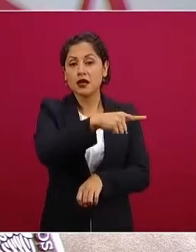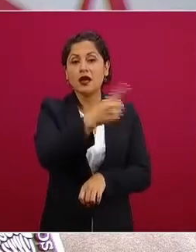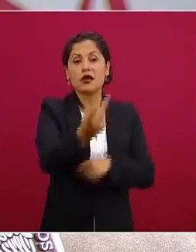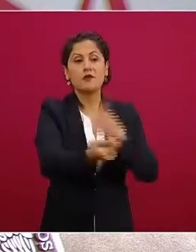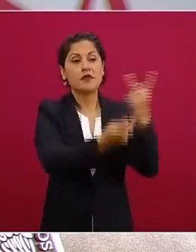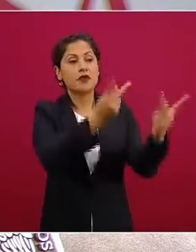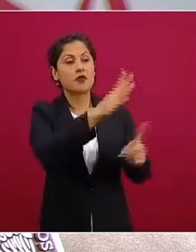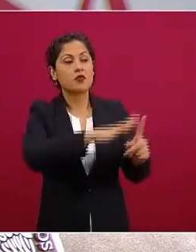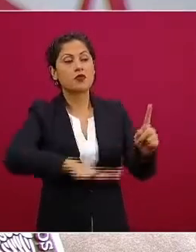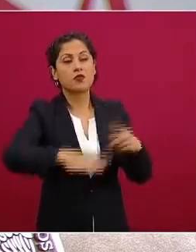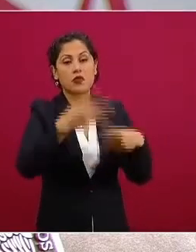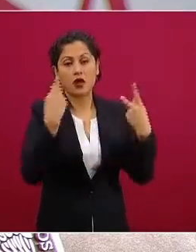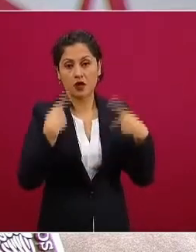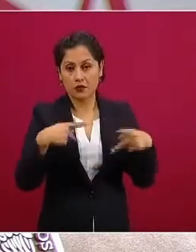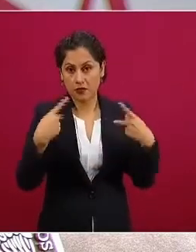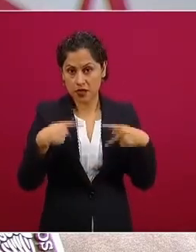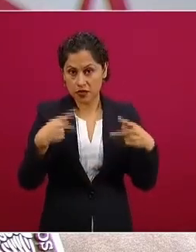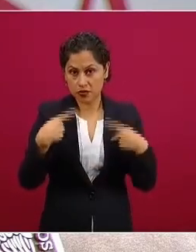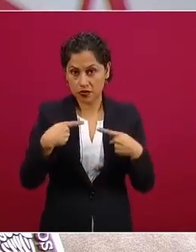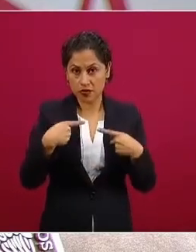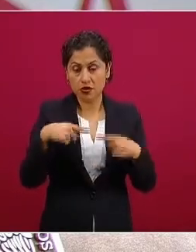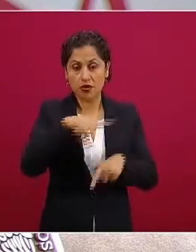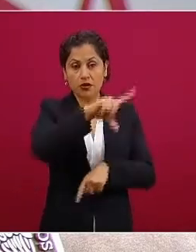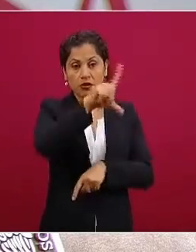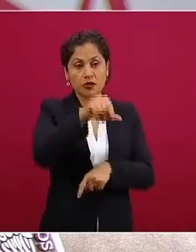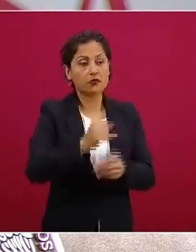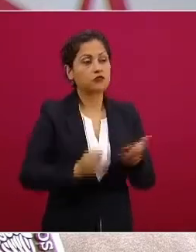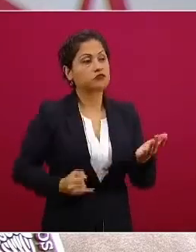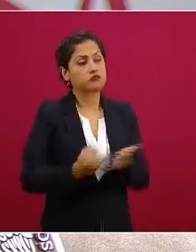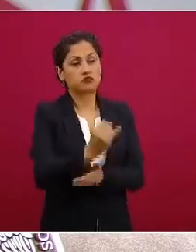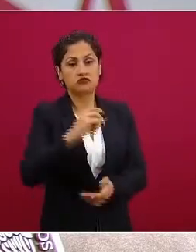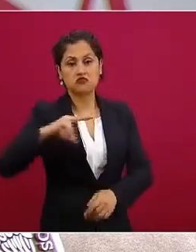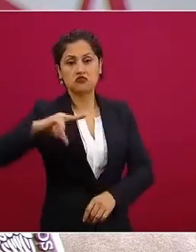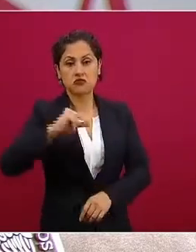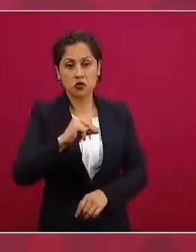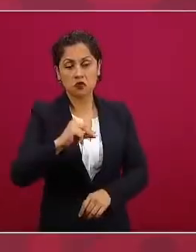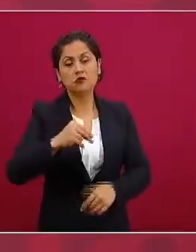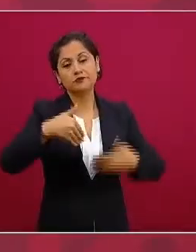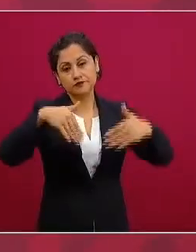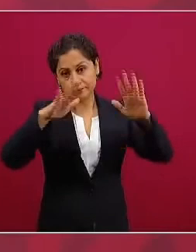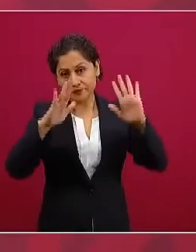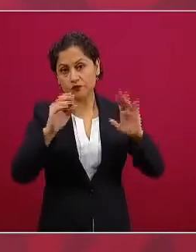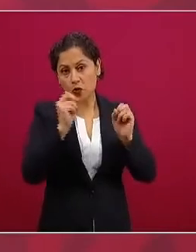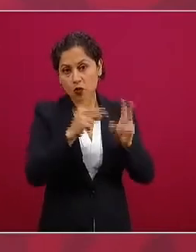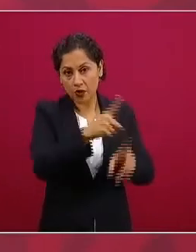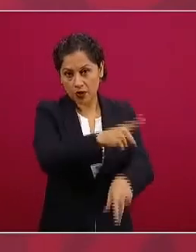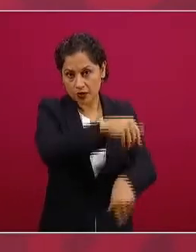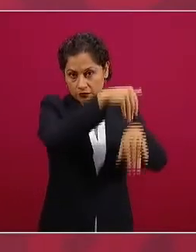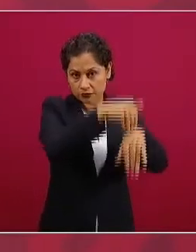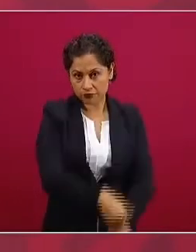el que no se permita la introducción de maíz transgénico